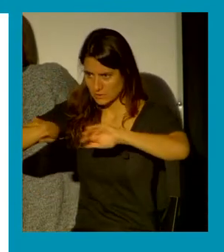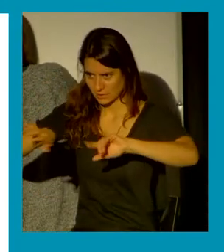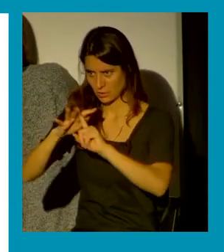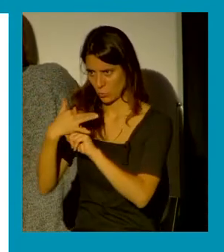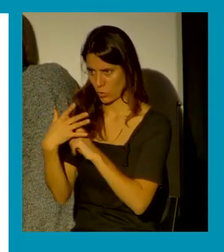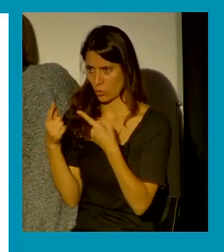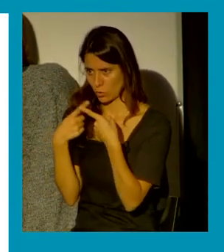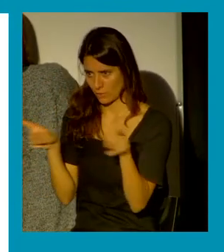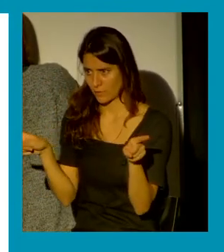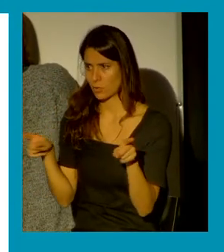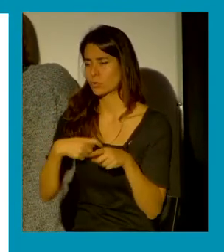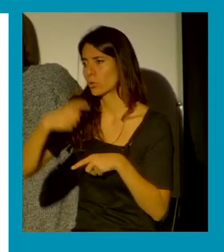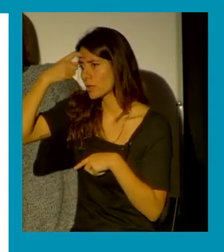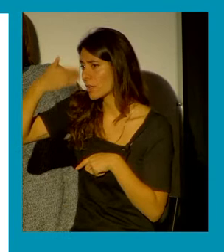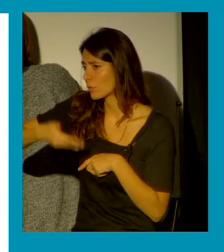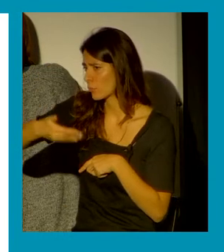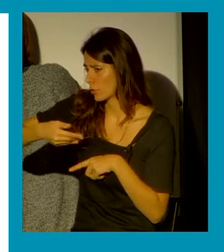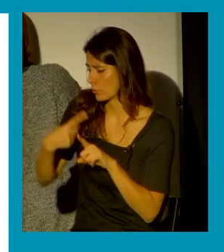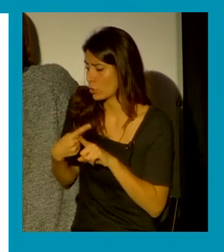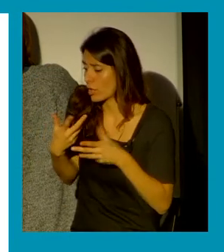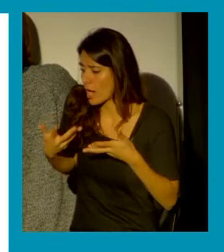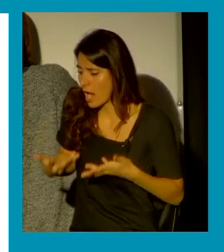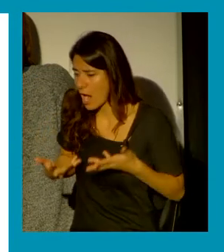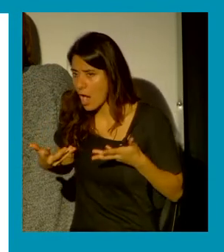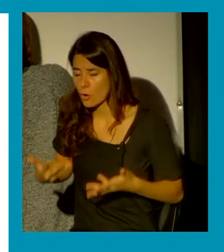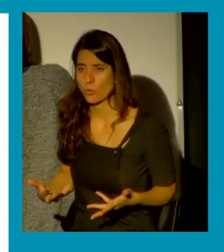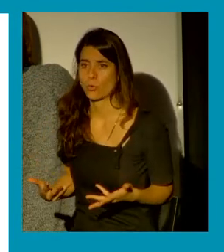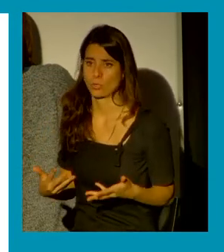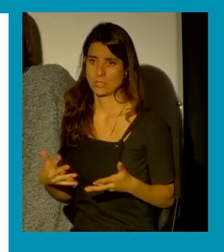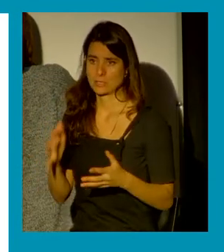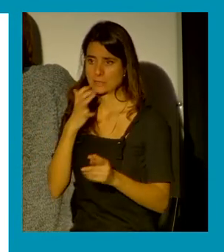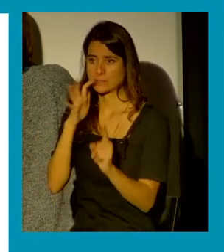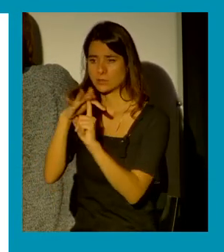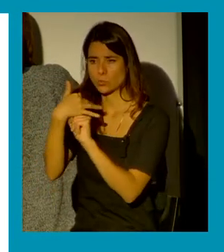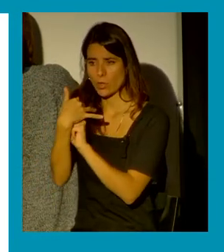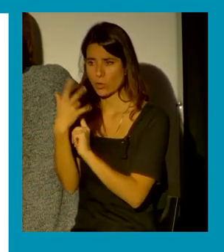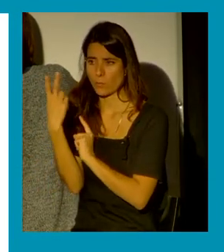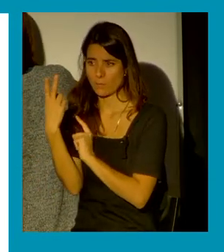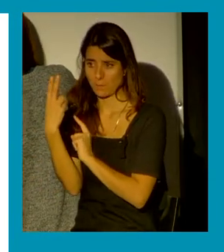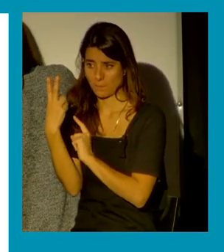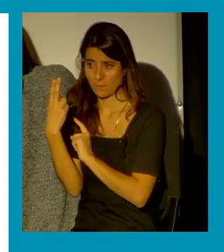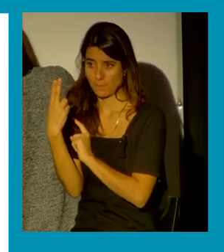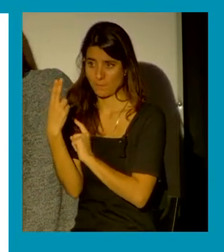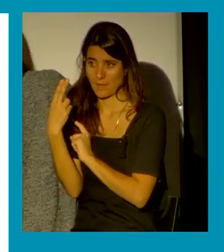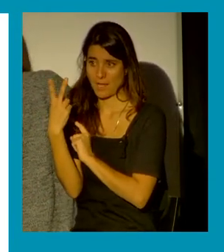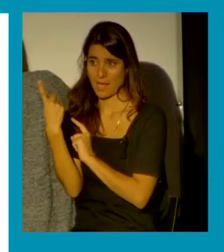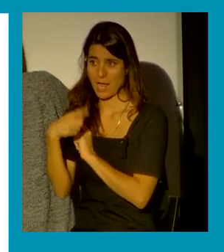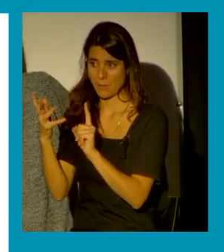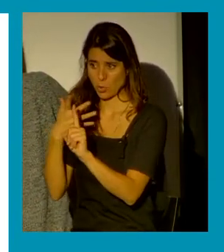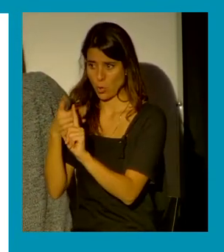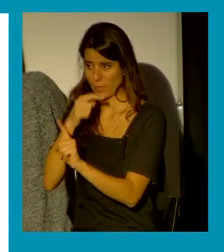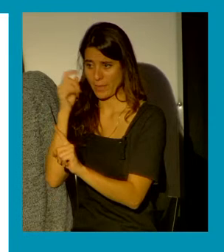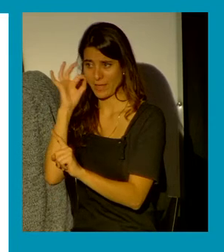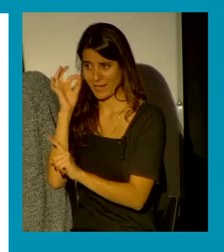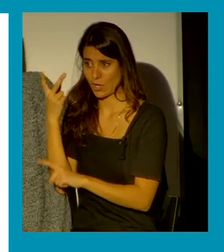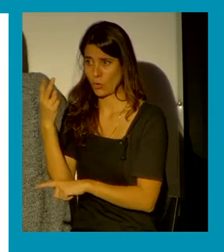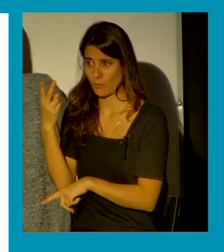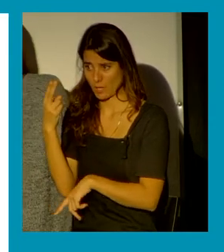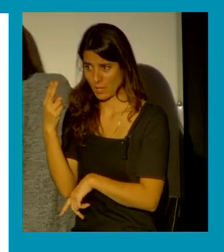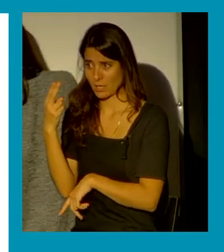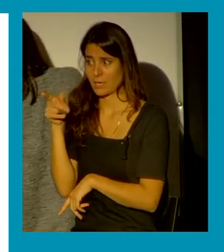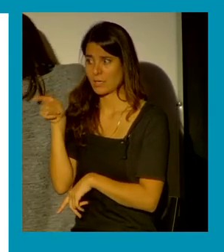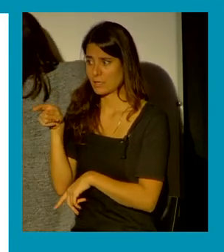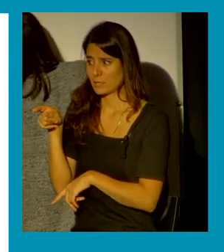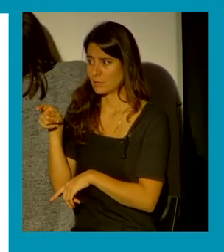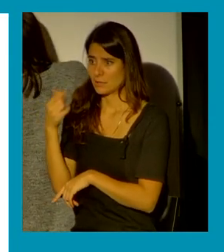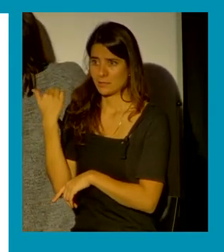sí que creo que es relevante porque a día de hoy en los casos incluso de violencia de género en la pareja se activa el protocolo de que esos menores están en